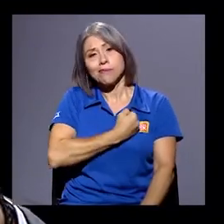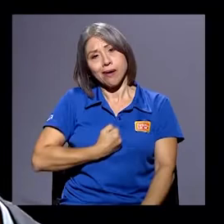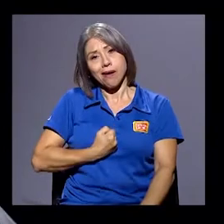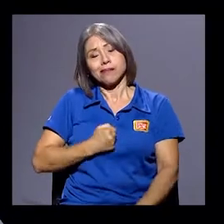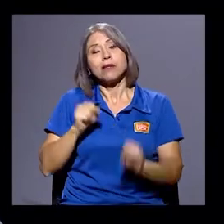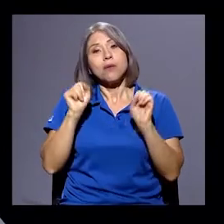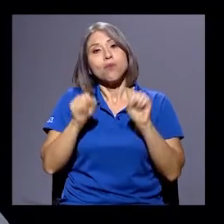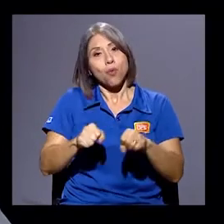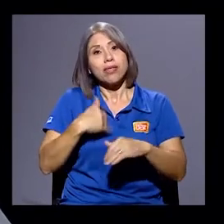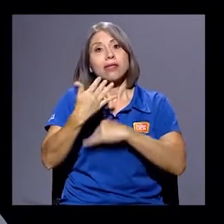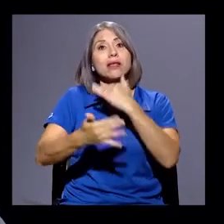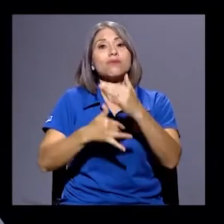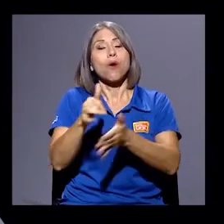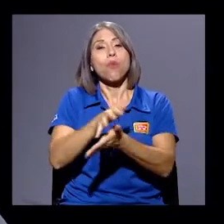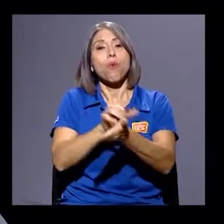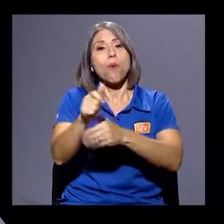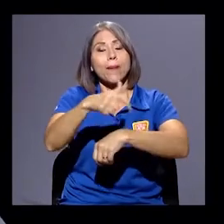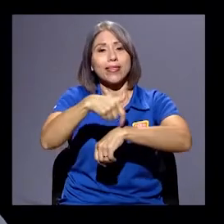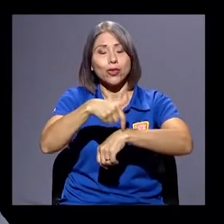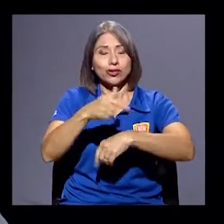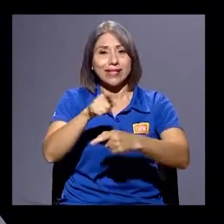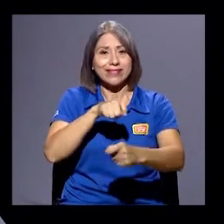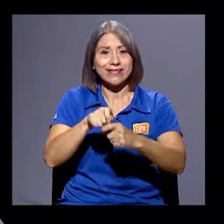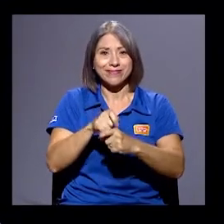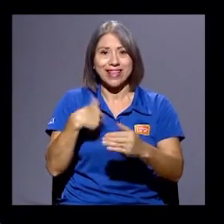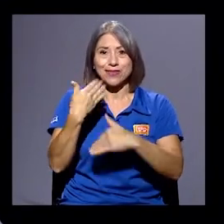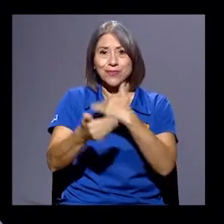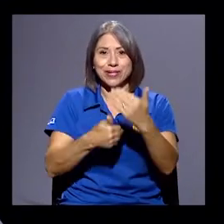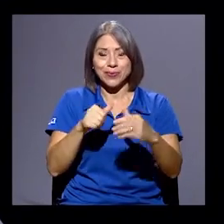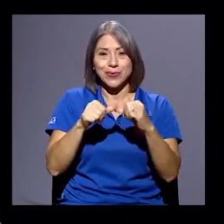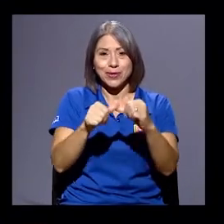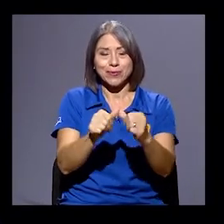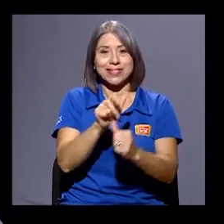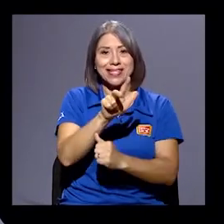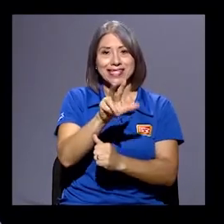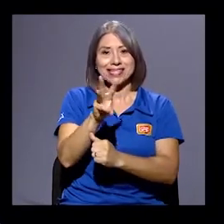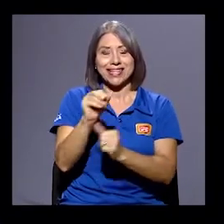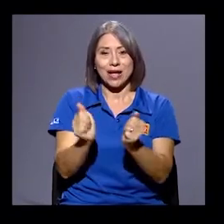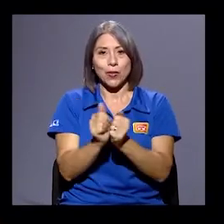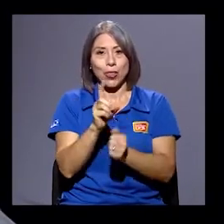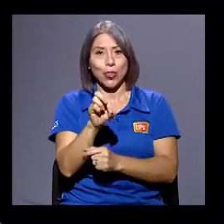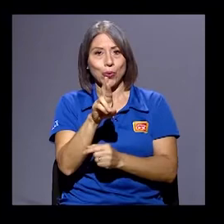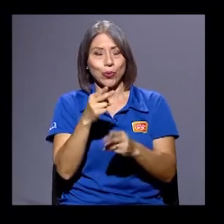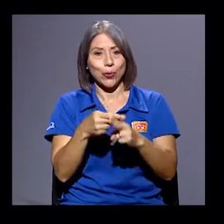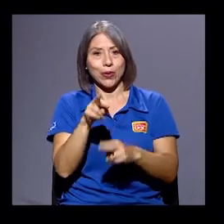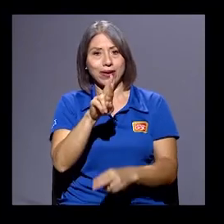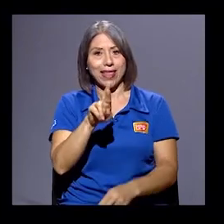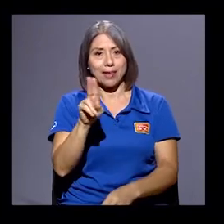pueden arrasar en momentos determinados. Regresamos. Estamos en 360 con el doctor Randall Blanco.